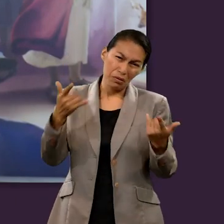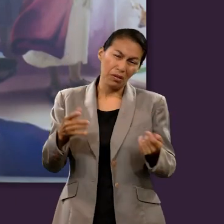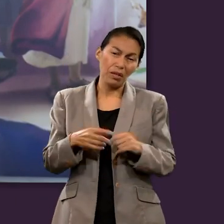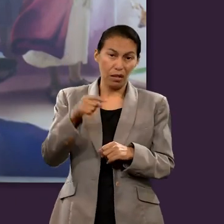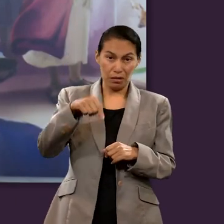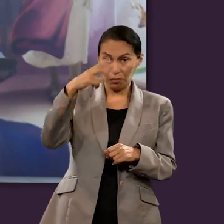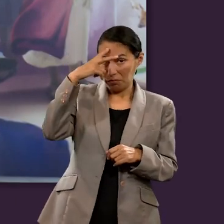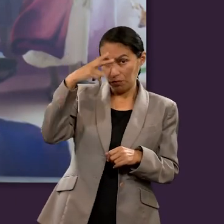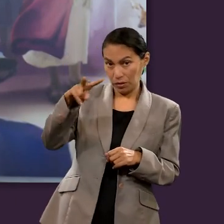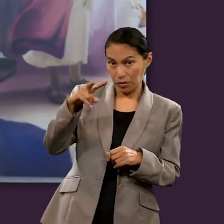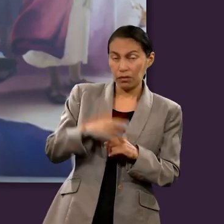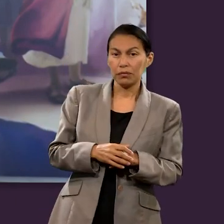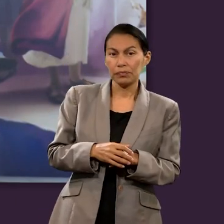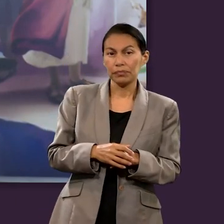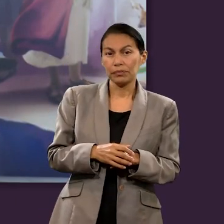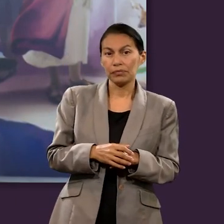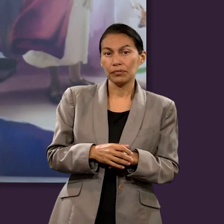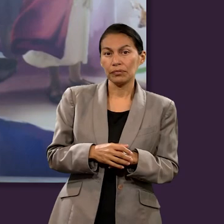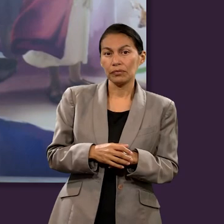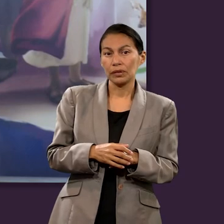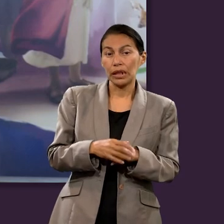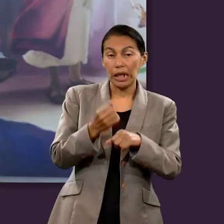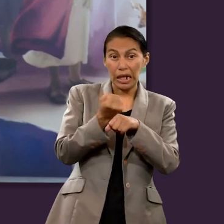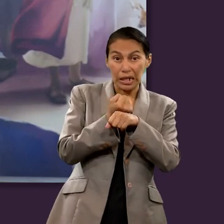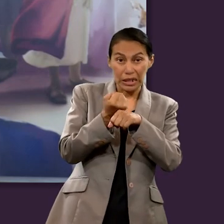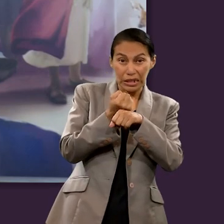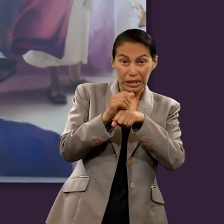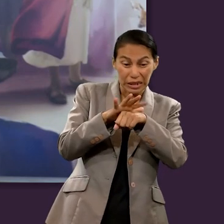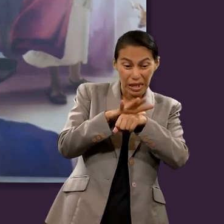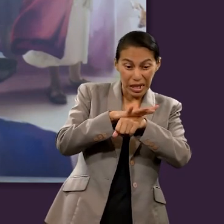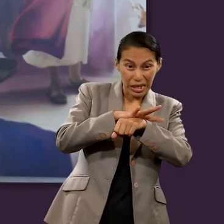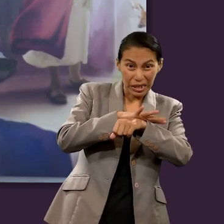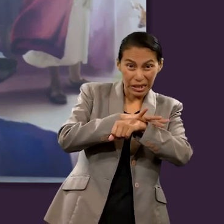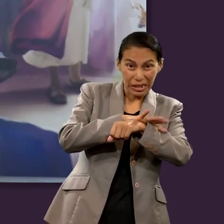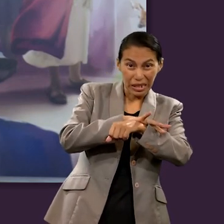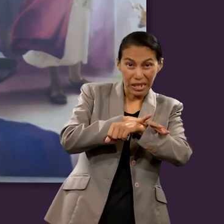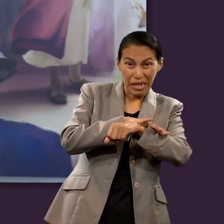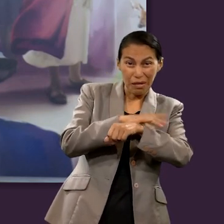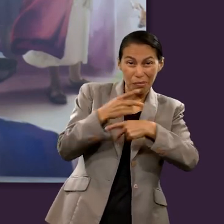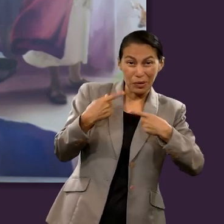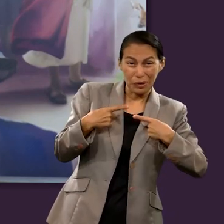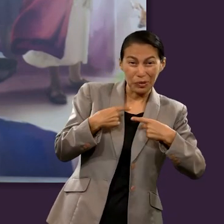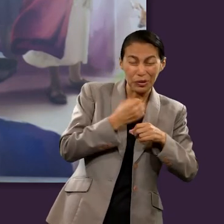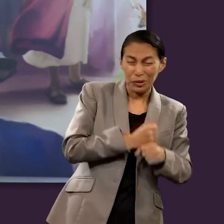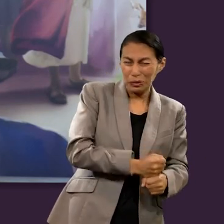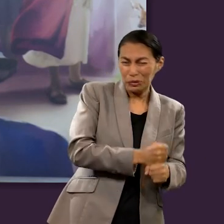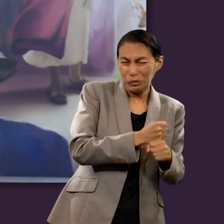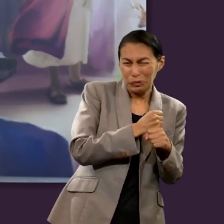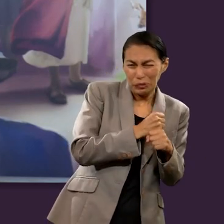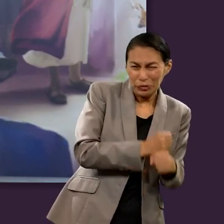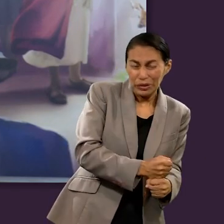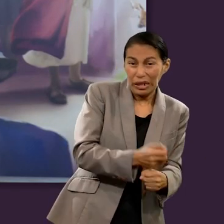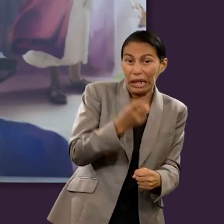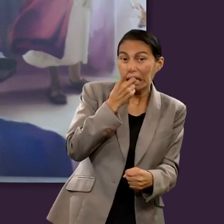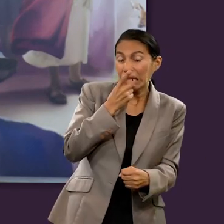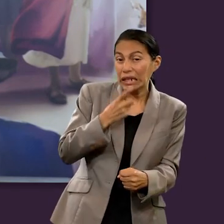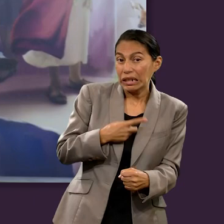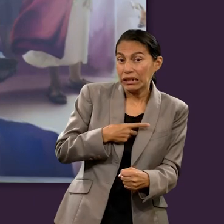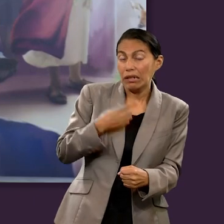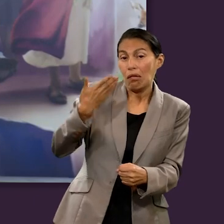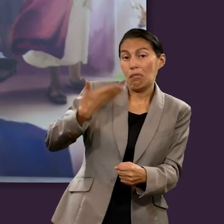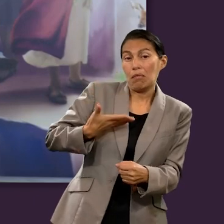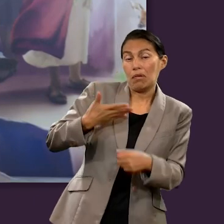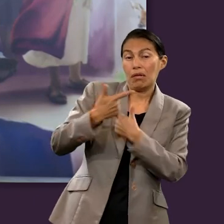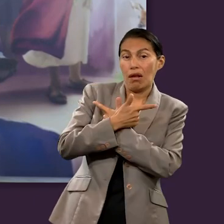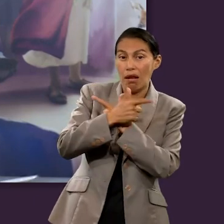varias historias patrióticas de México también se usa la sangre de los mártires nos dice o la